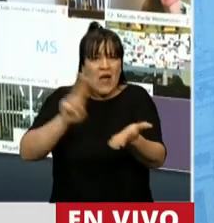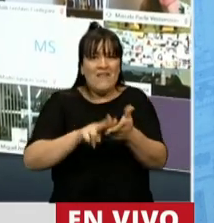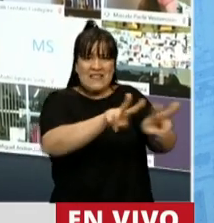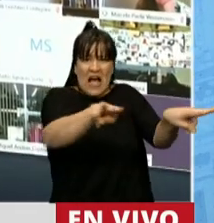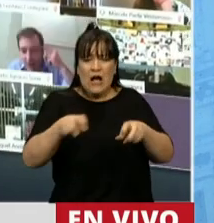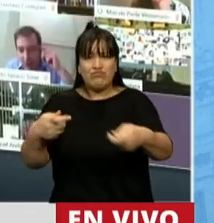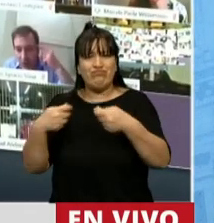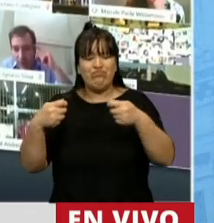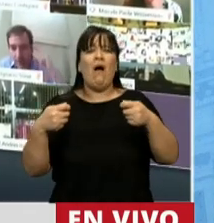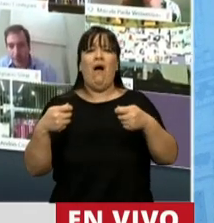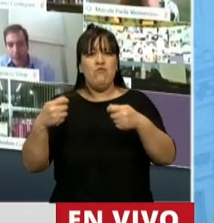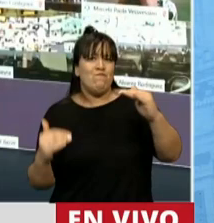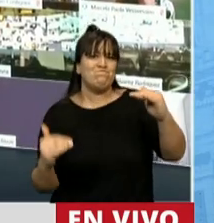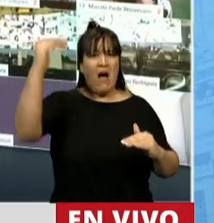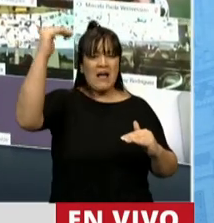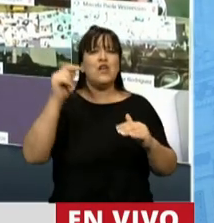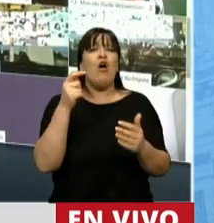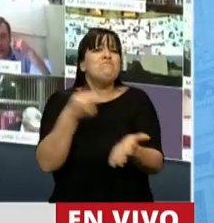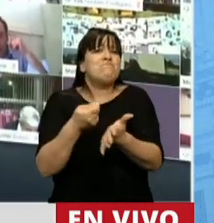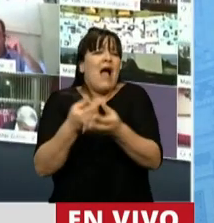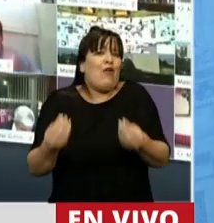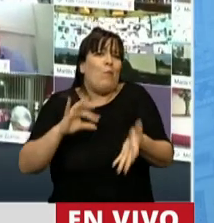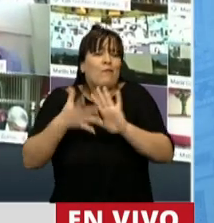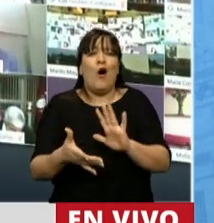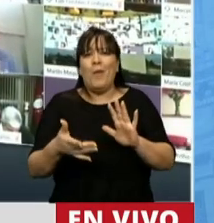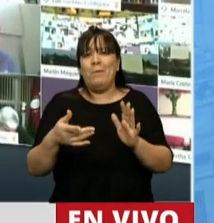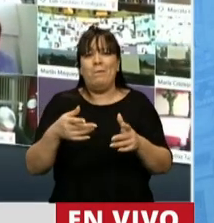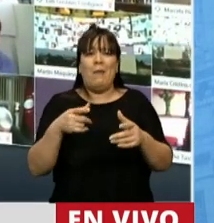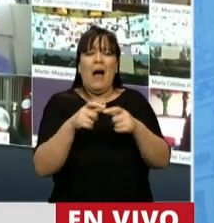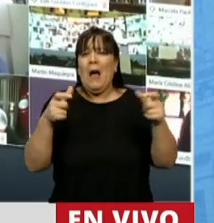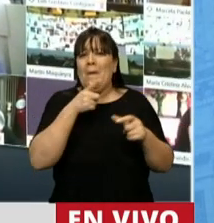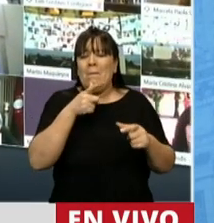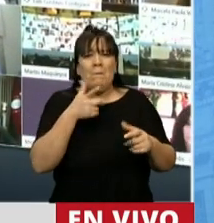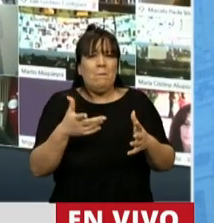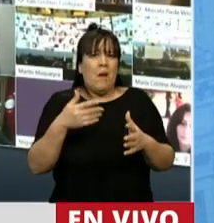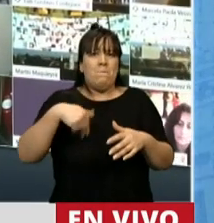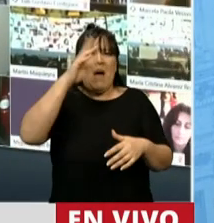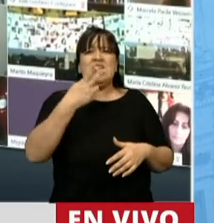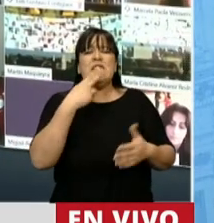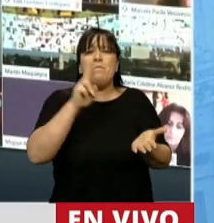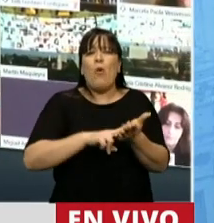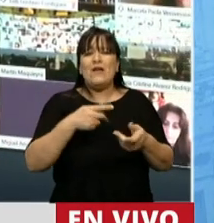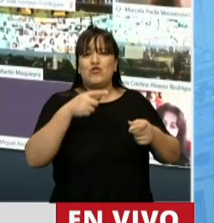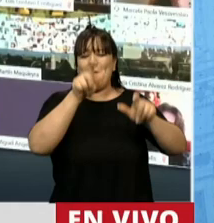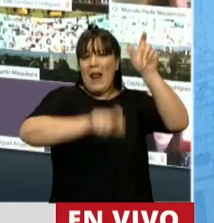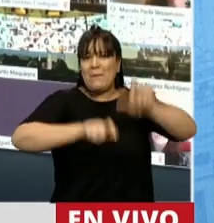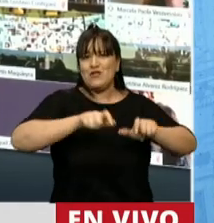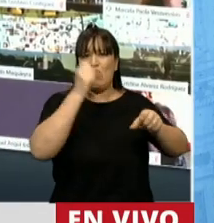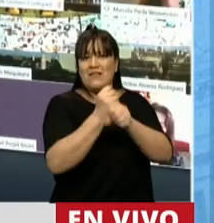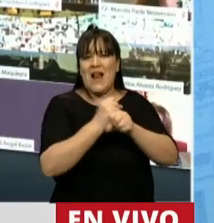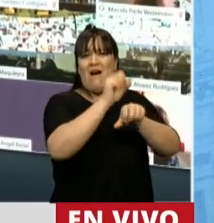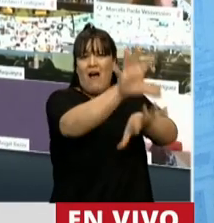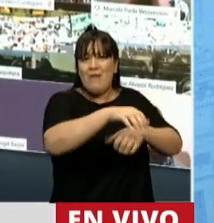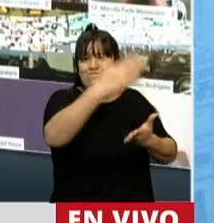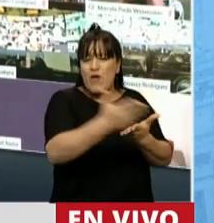¿Cómo lo están pagando? Con papel pintado en forma de billetes. Con más impuestos sobre los sectores productivos. Y por supuesto, como